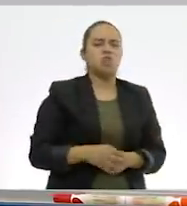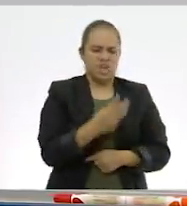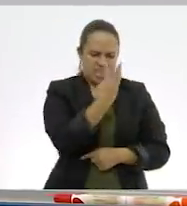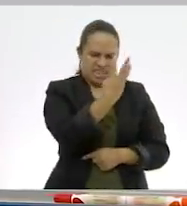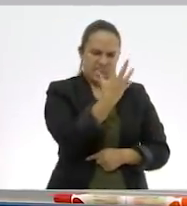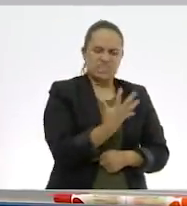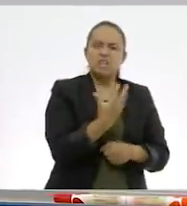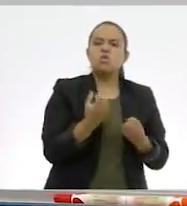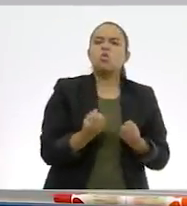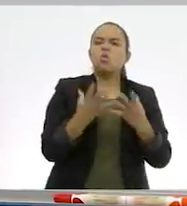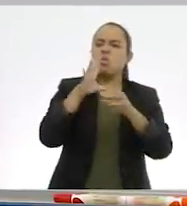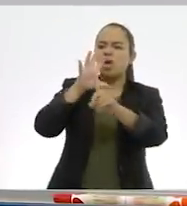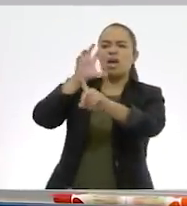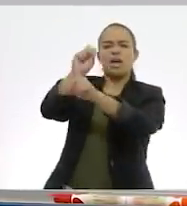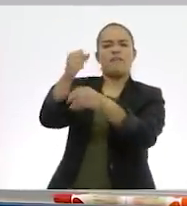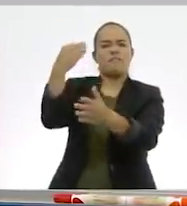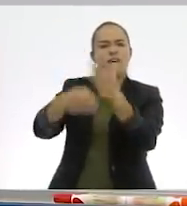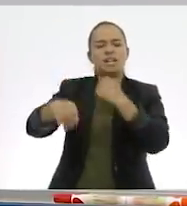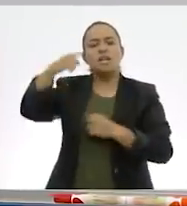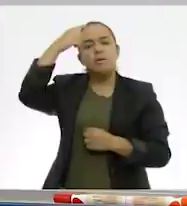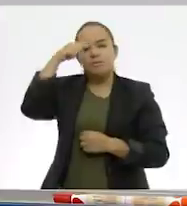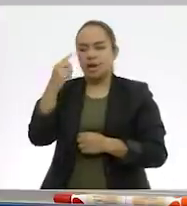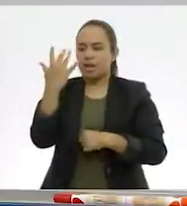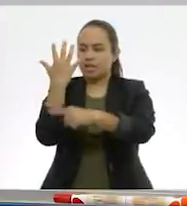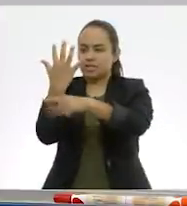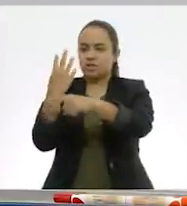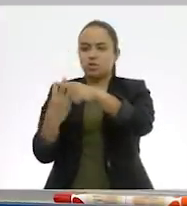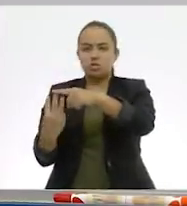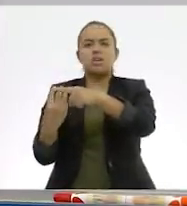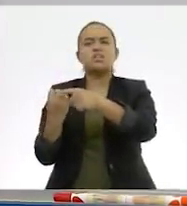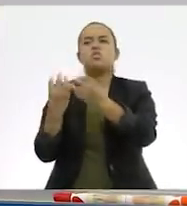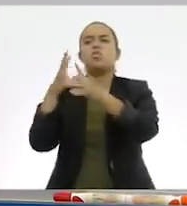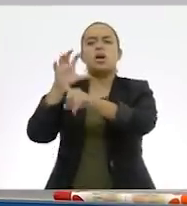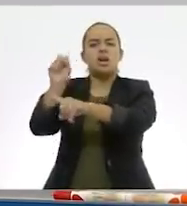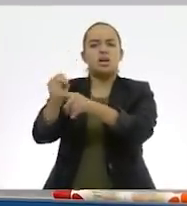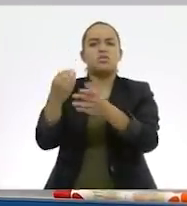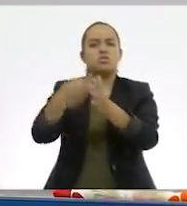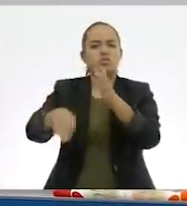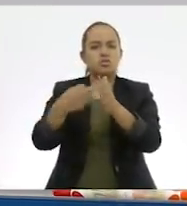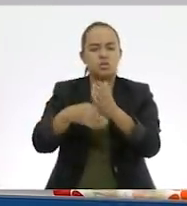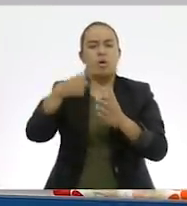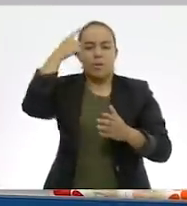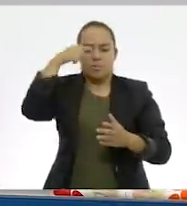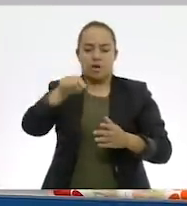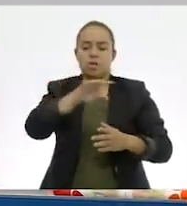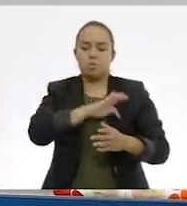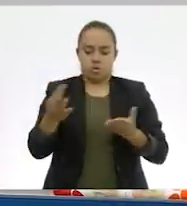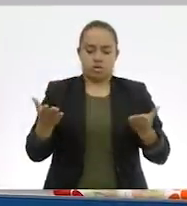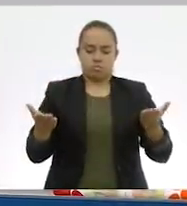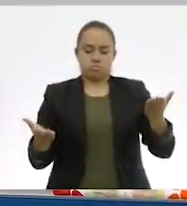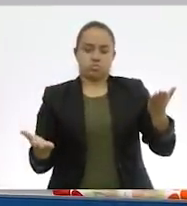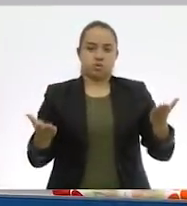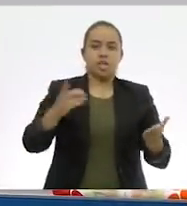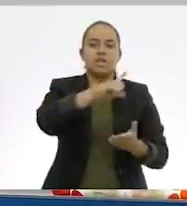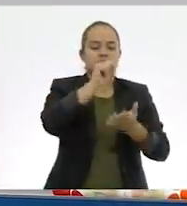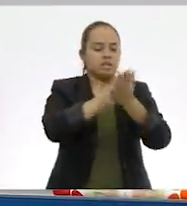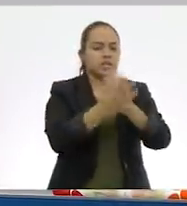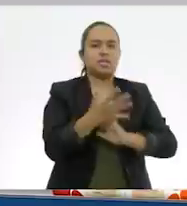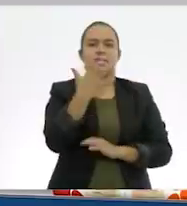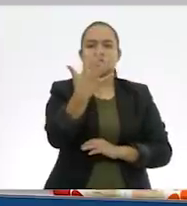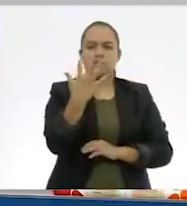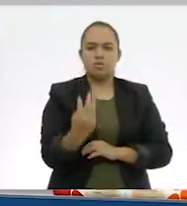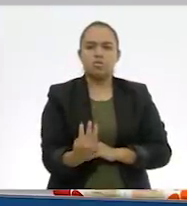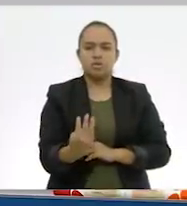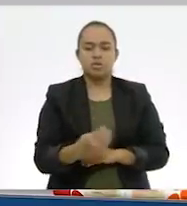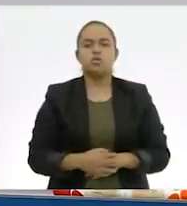quintos para igualar y que la balanza quede igual y se convierta en cinco tercios. Entonces, ¿con qué